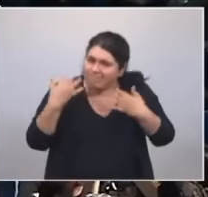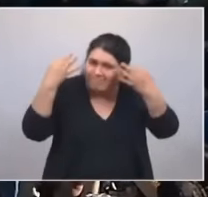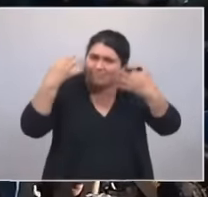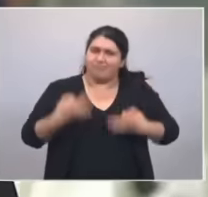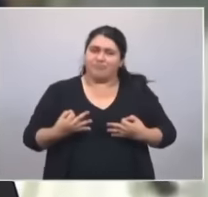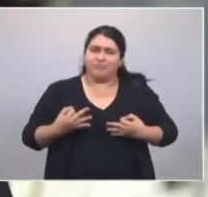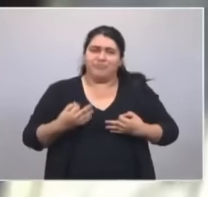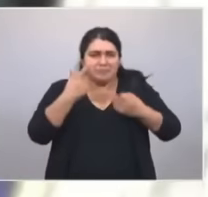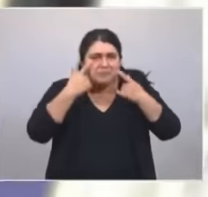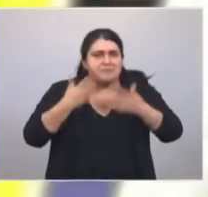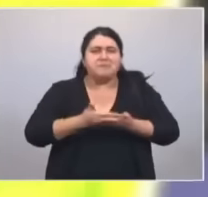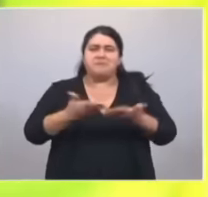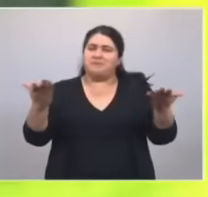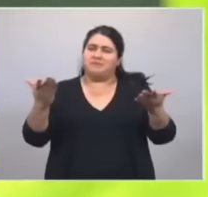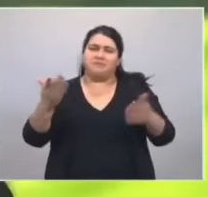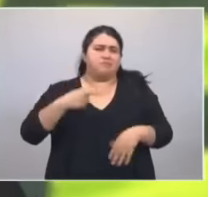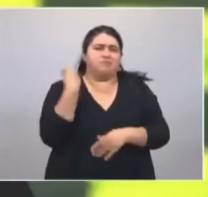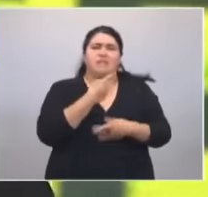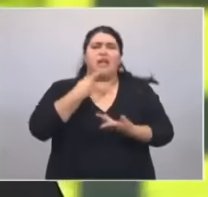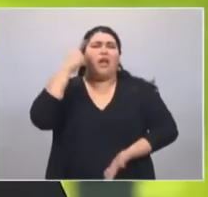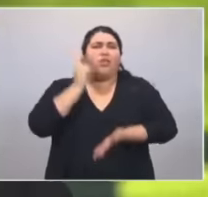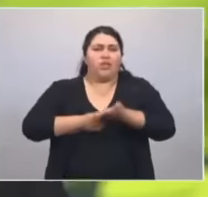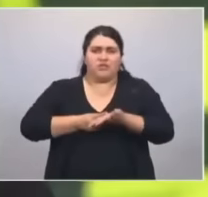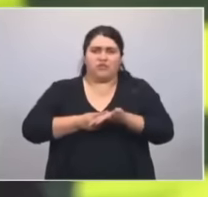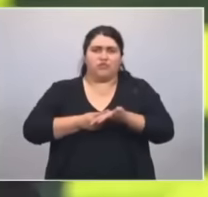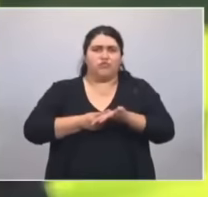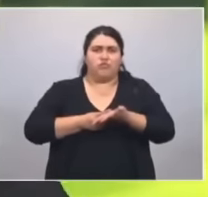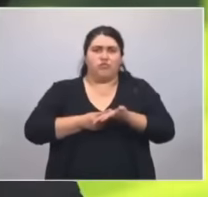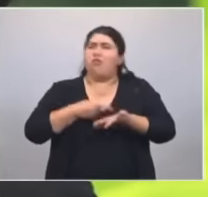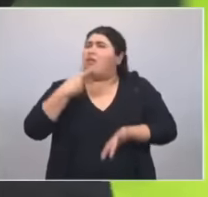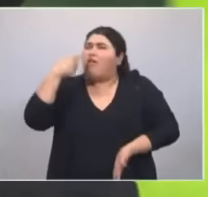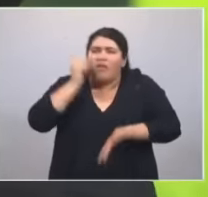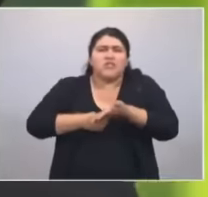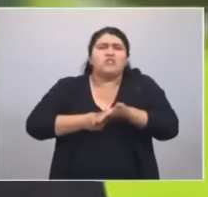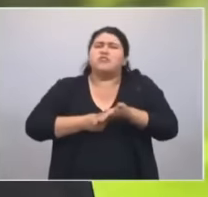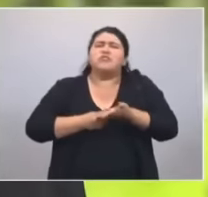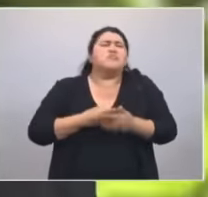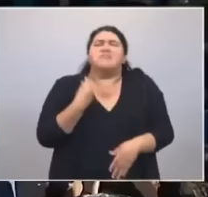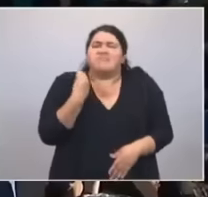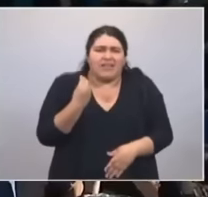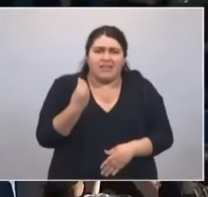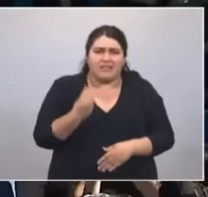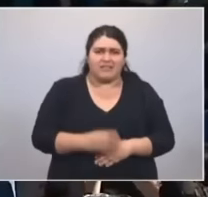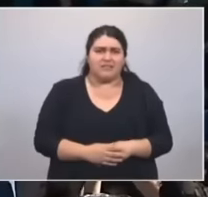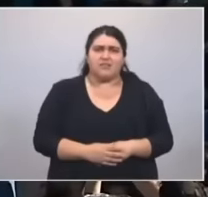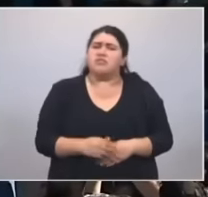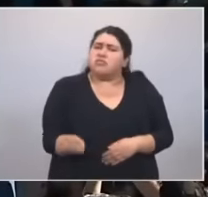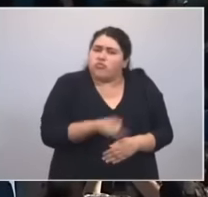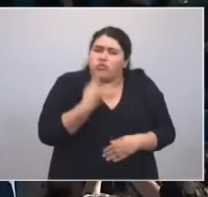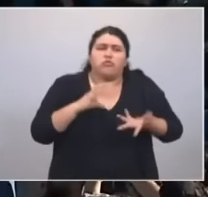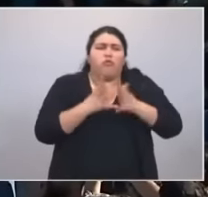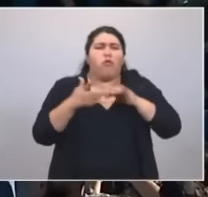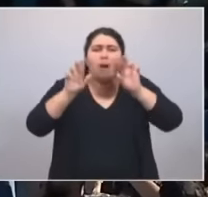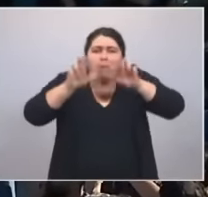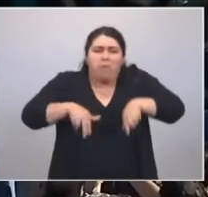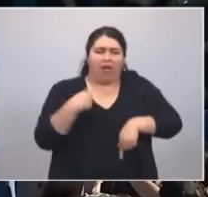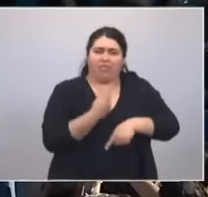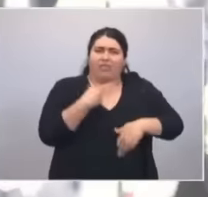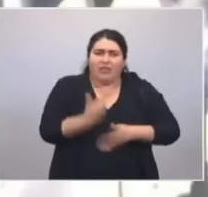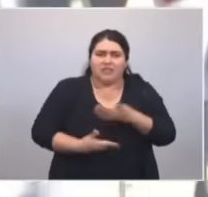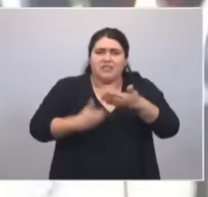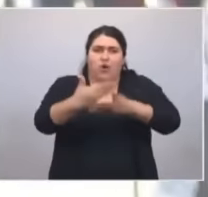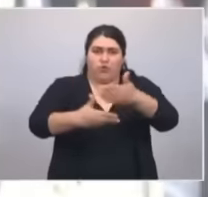una decisión que tiene que ver con nuestro modelo de desarrollo.